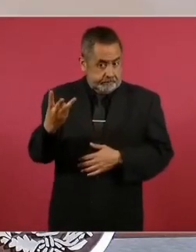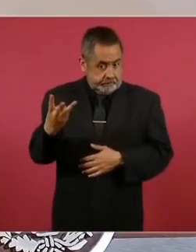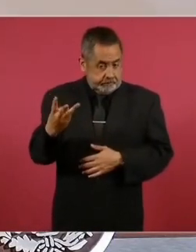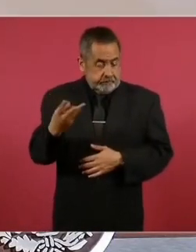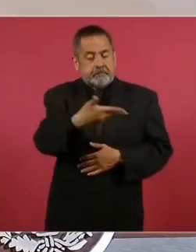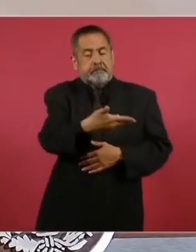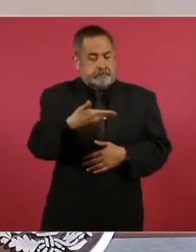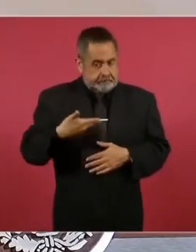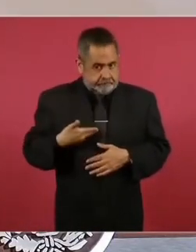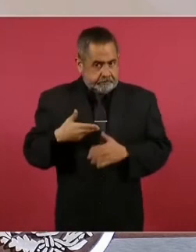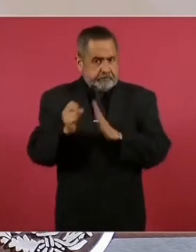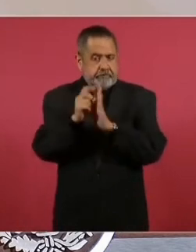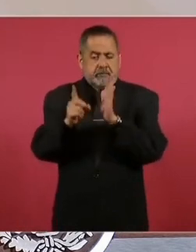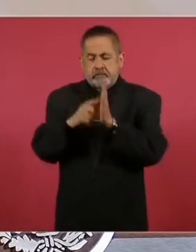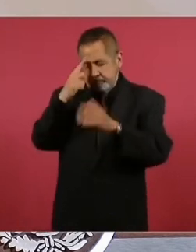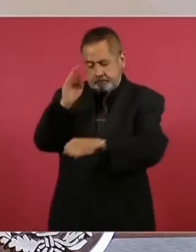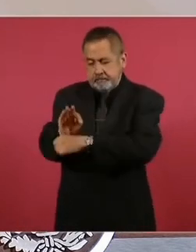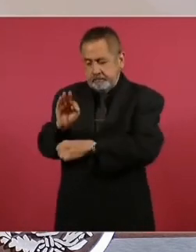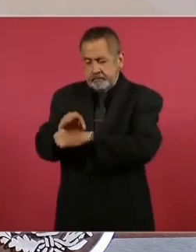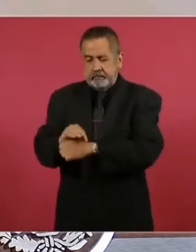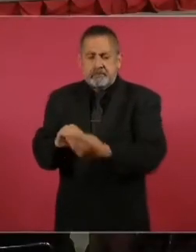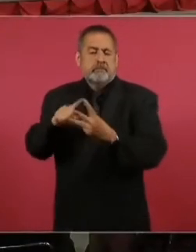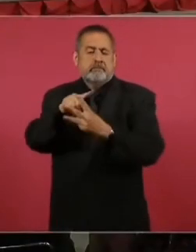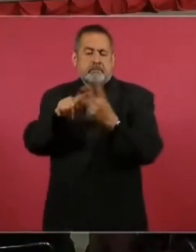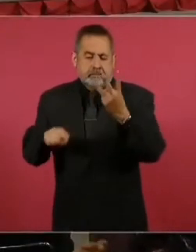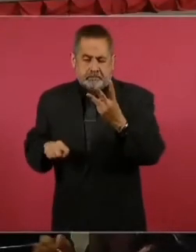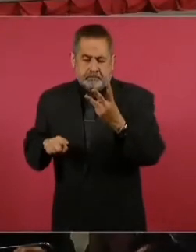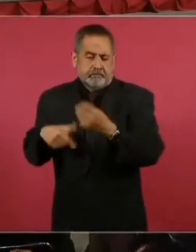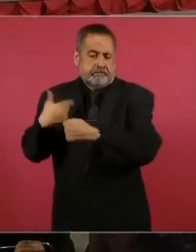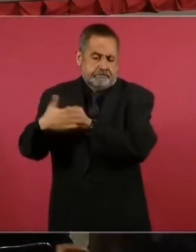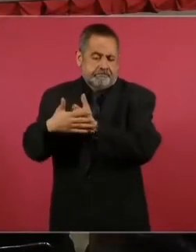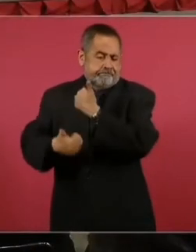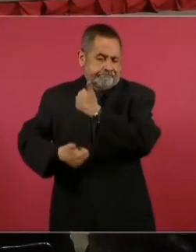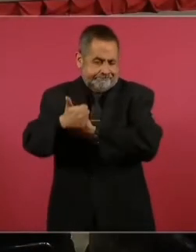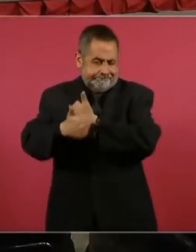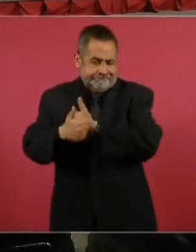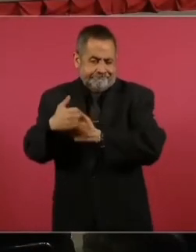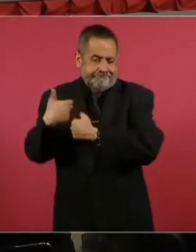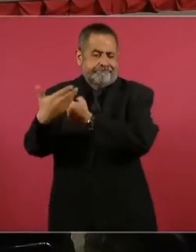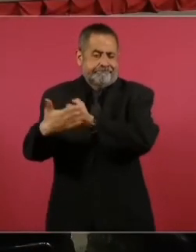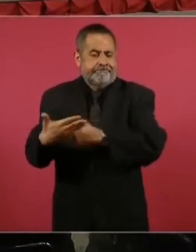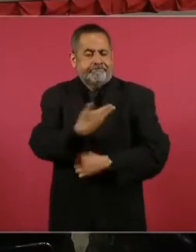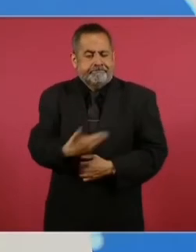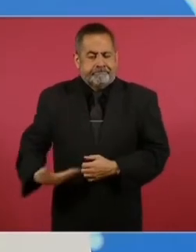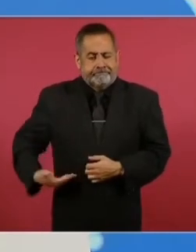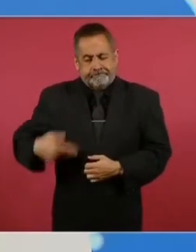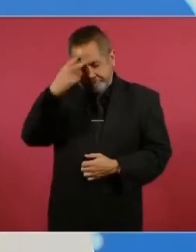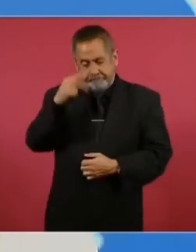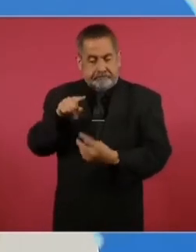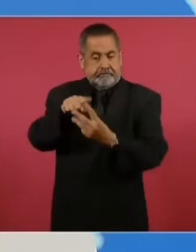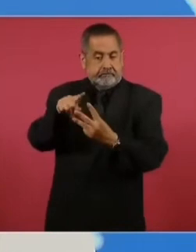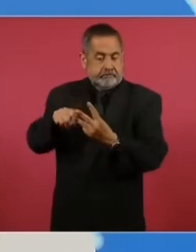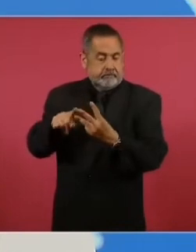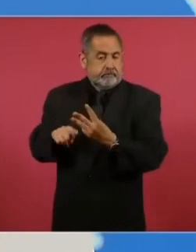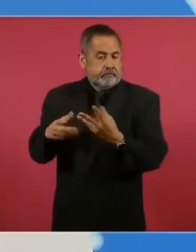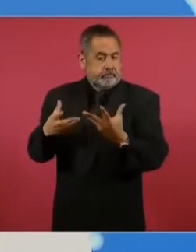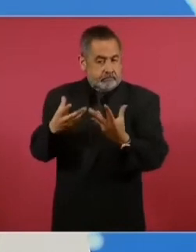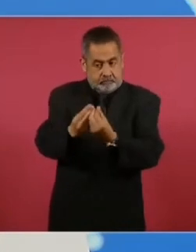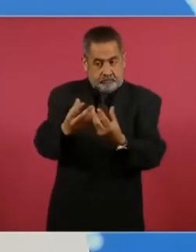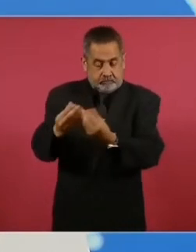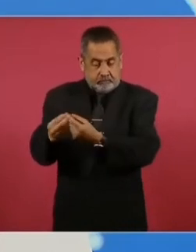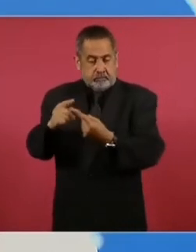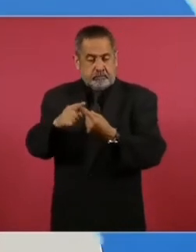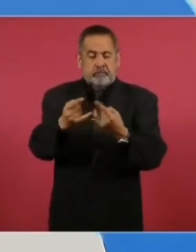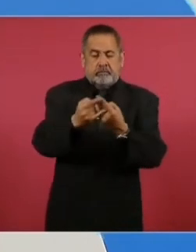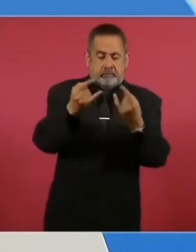protección, tres de quienes compiten a la Presidencia de la República por las coaliciones, seguimos haciendo